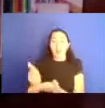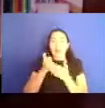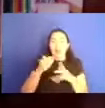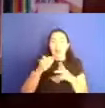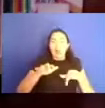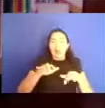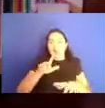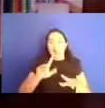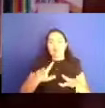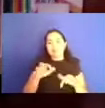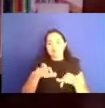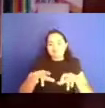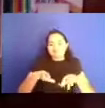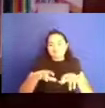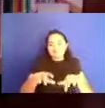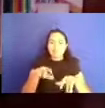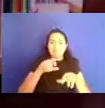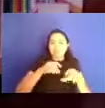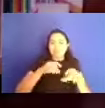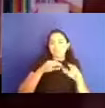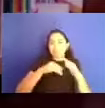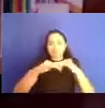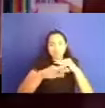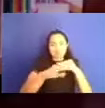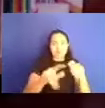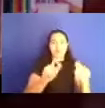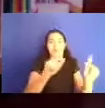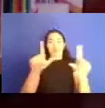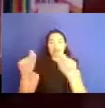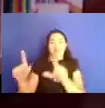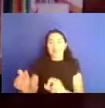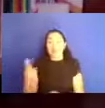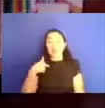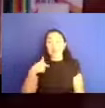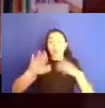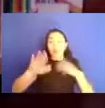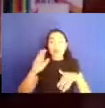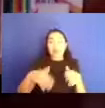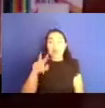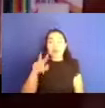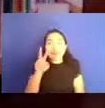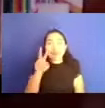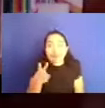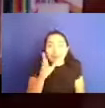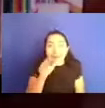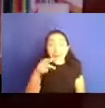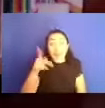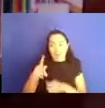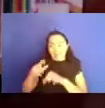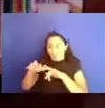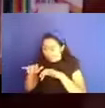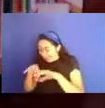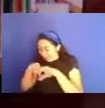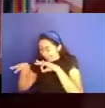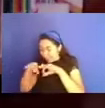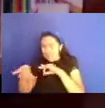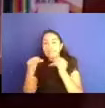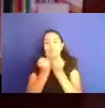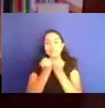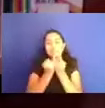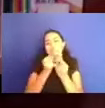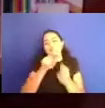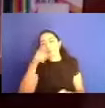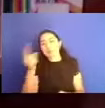tecnología y alambres que a mí, yo, yo nada más veo, ahora sí que me veo en la pantalla, pero atrás hay mucho trabajo. A Verónica por el,